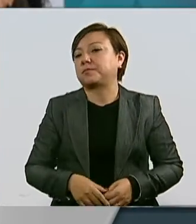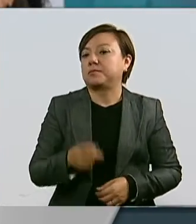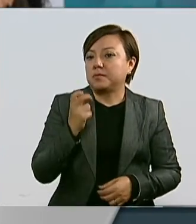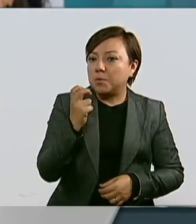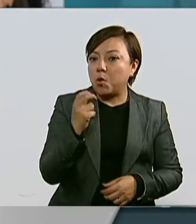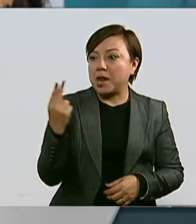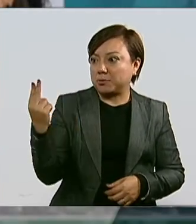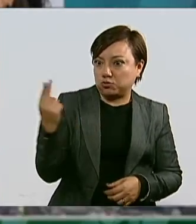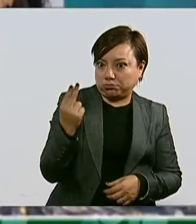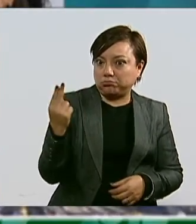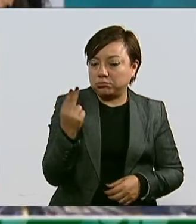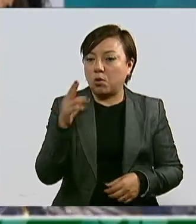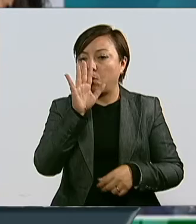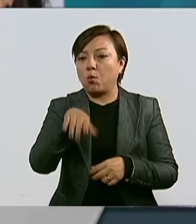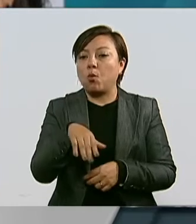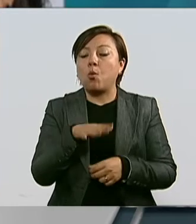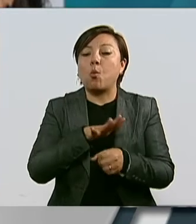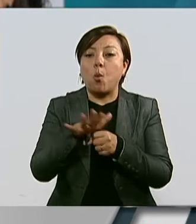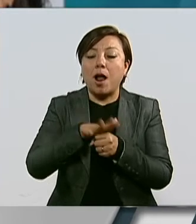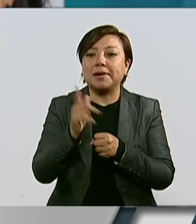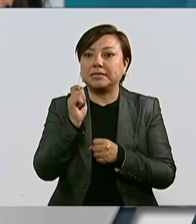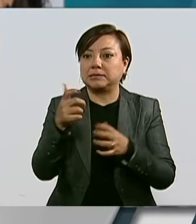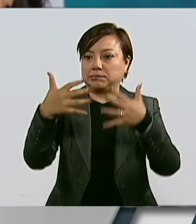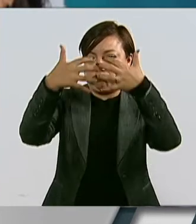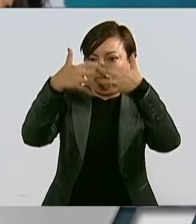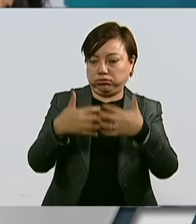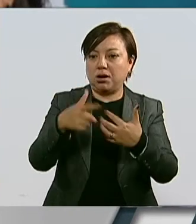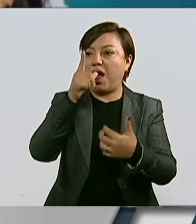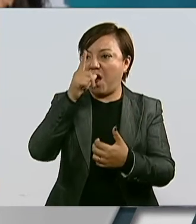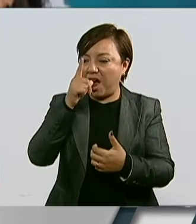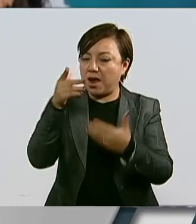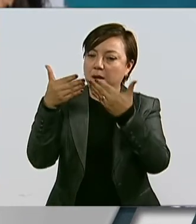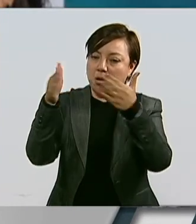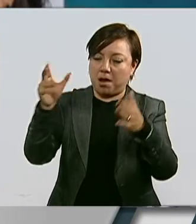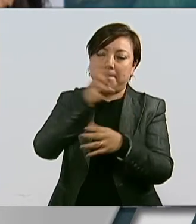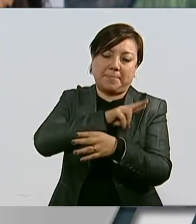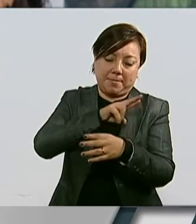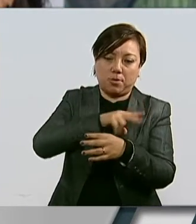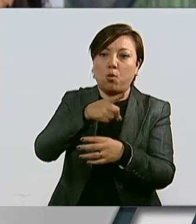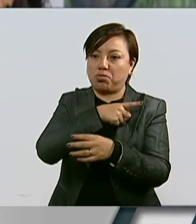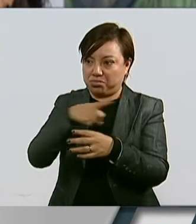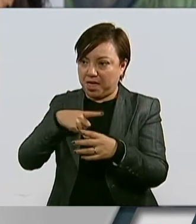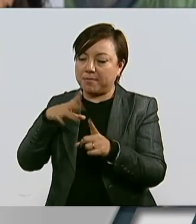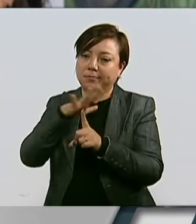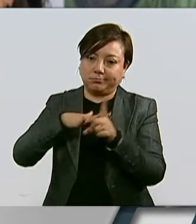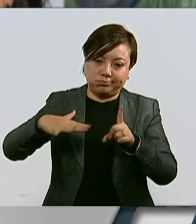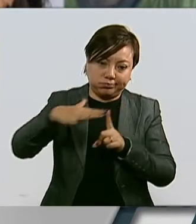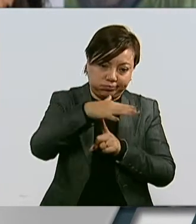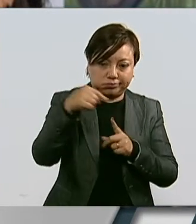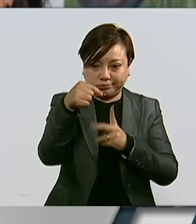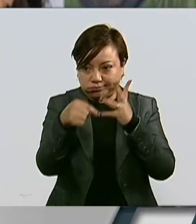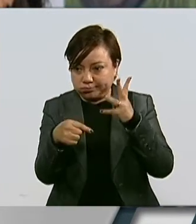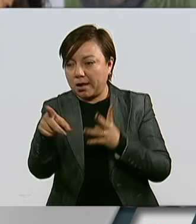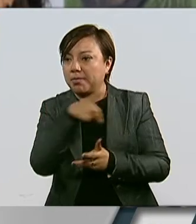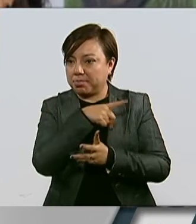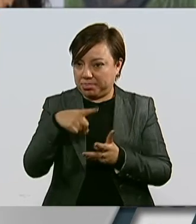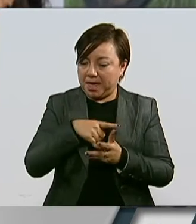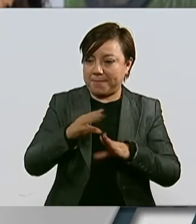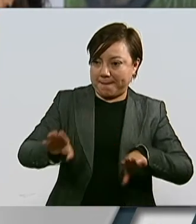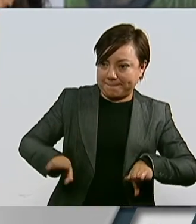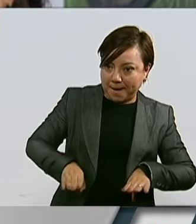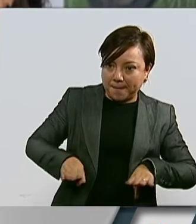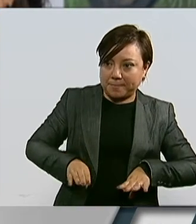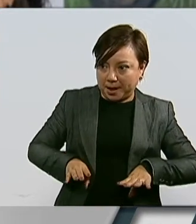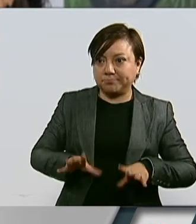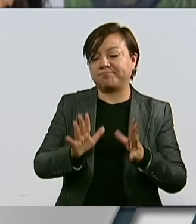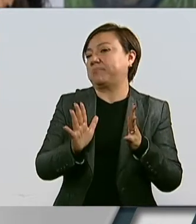necesario que los generadores de energía eléctrica públicos y privados tengan las condiciones para asumir el reto de participar